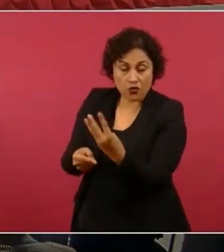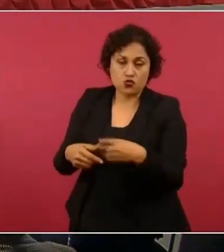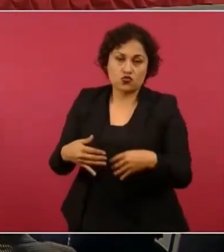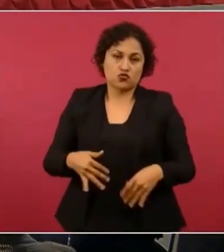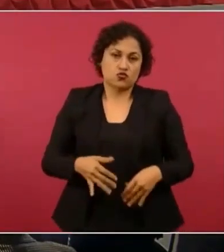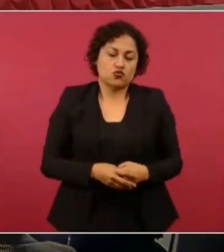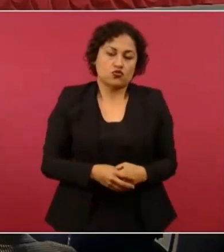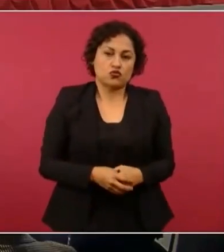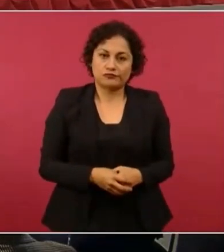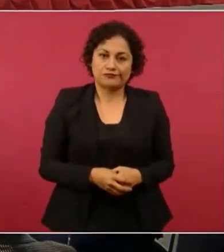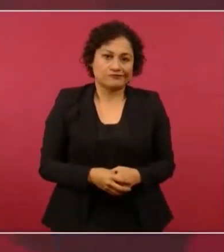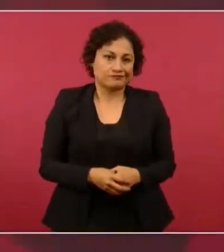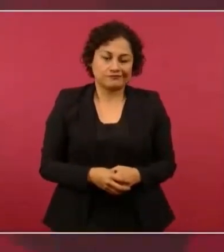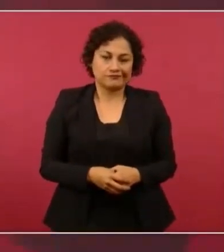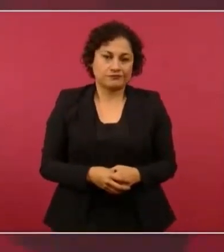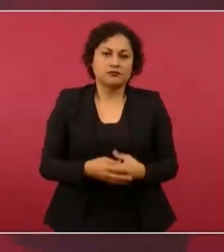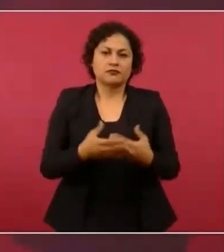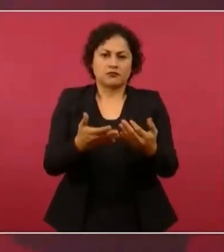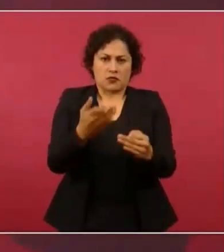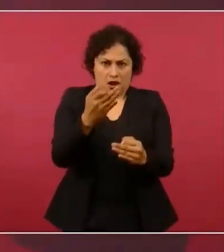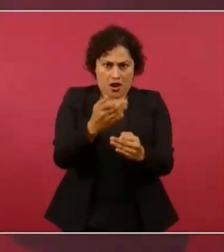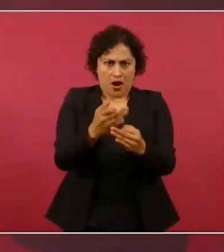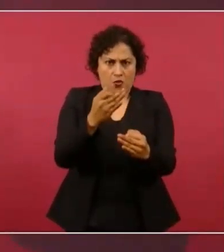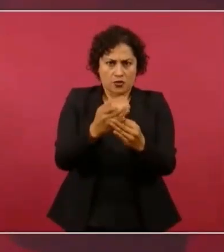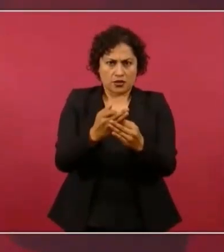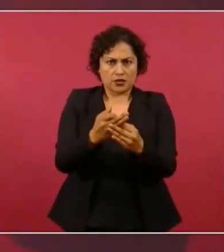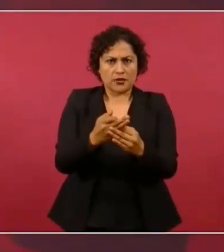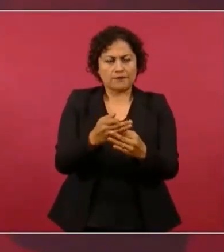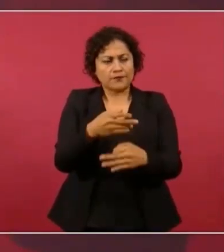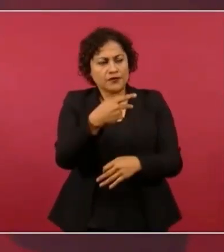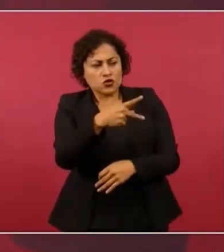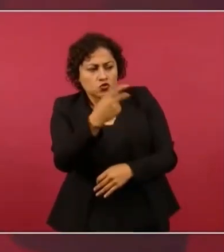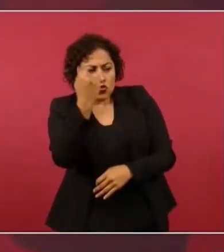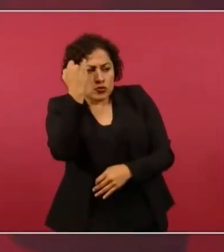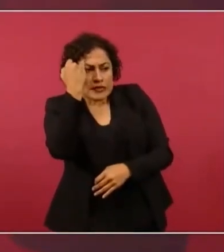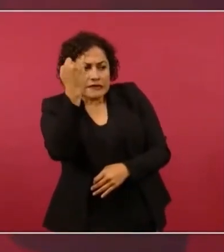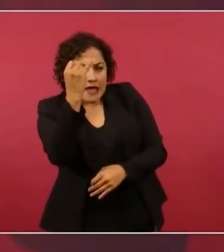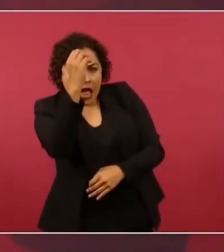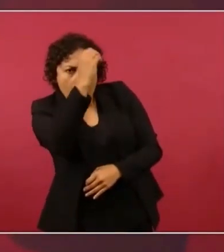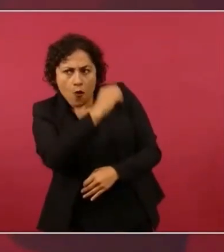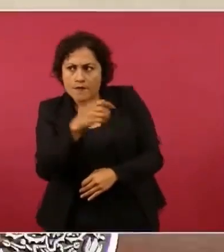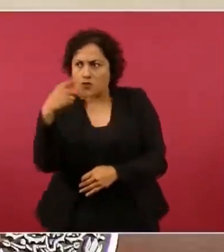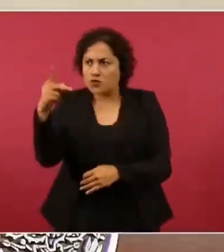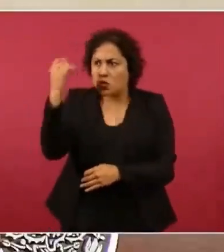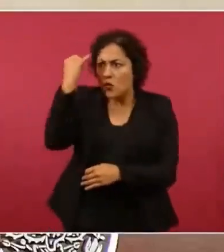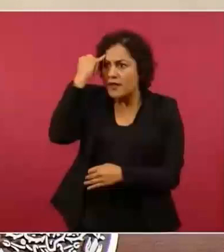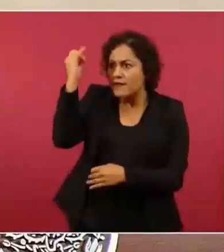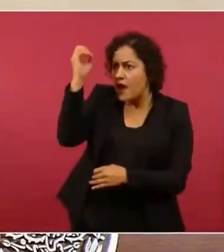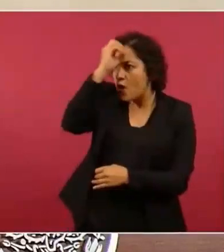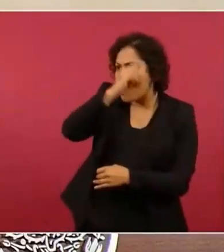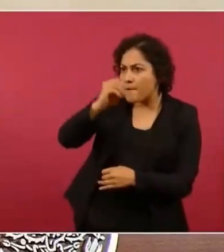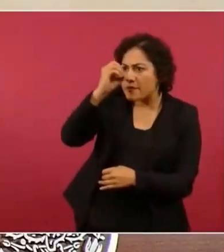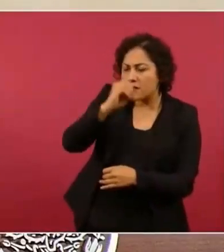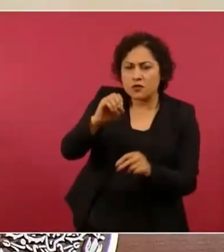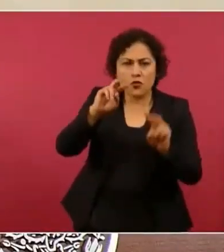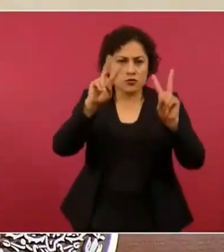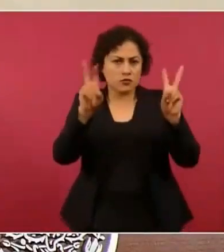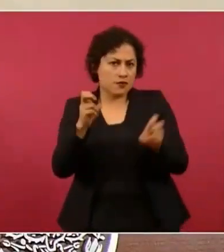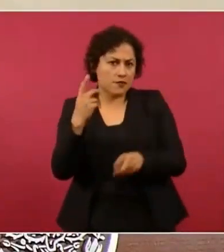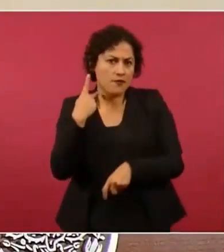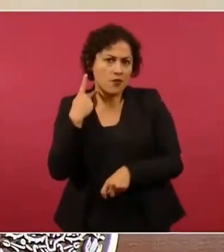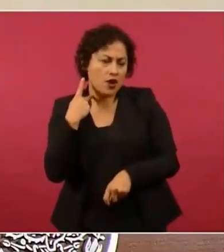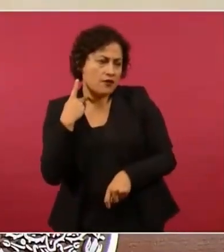no se está persiguiendo a nadie ni por sus ideas, ni por sus posiciones políticas. Simplemente